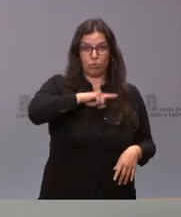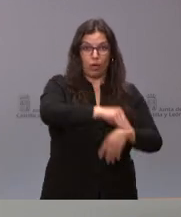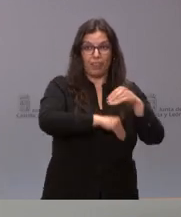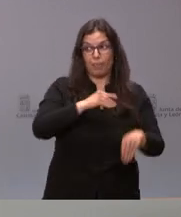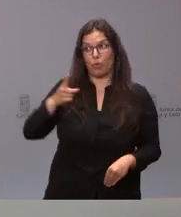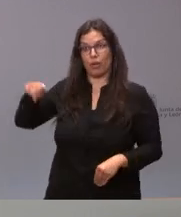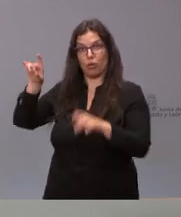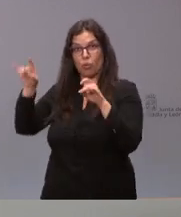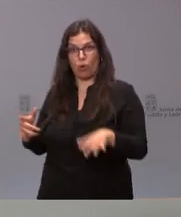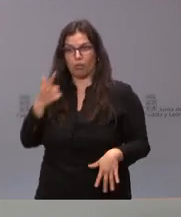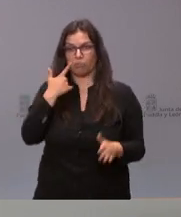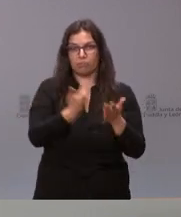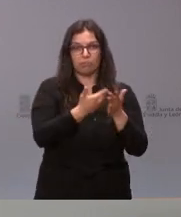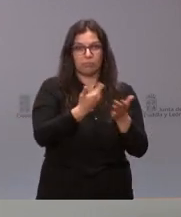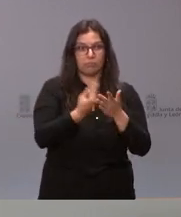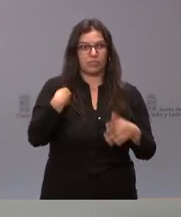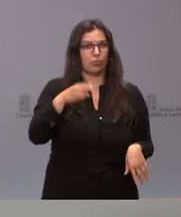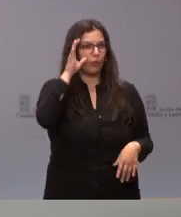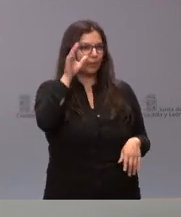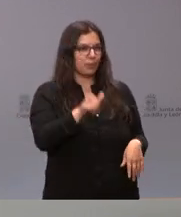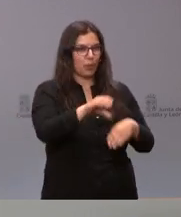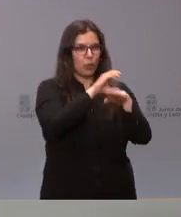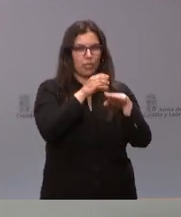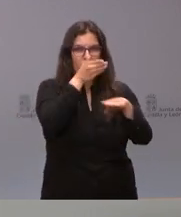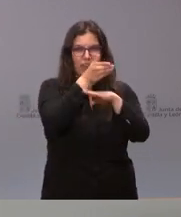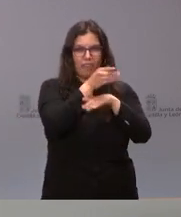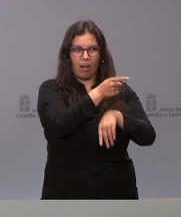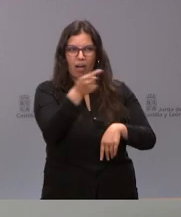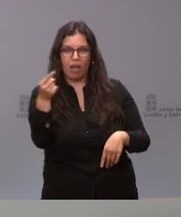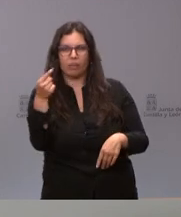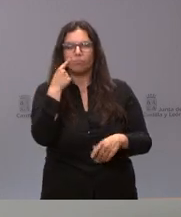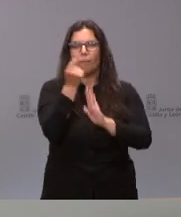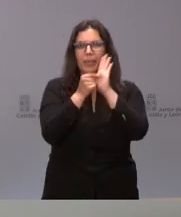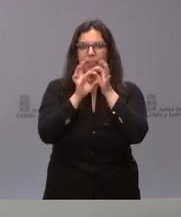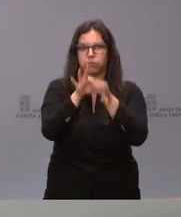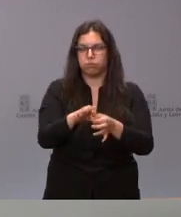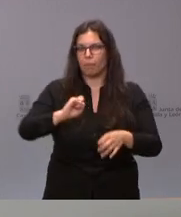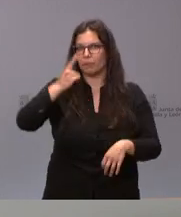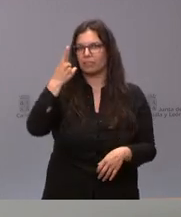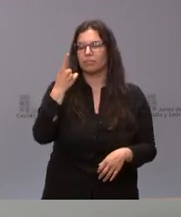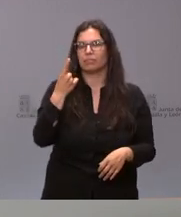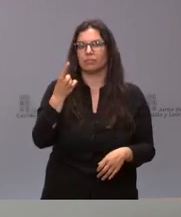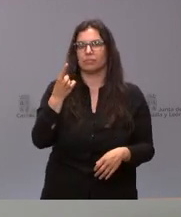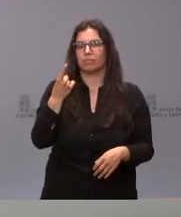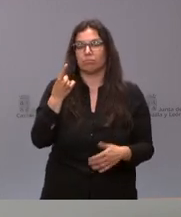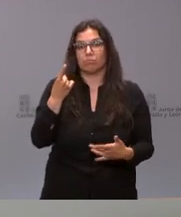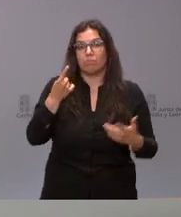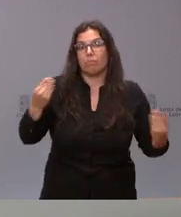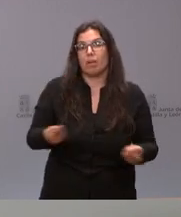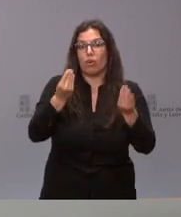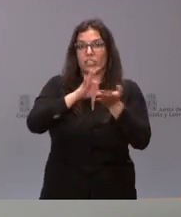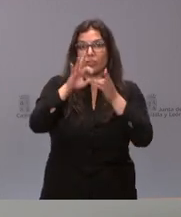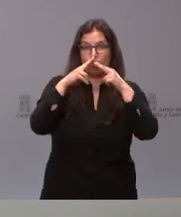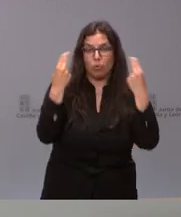poniendo de manifiesto en las comparecencias, donde estamos hablando de medidas vinculadas fundamentalmente a la mejora de los servicios